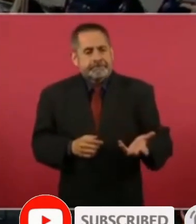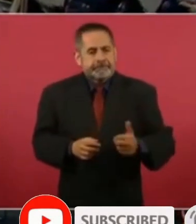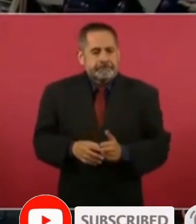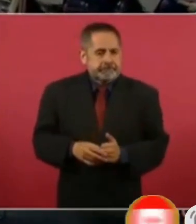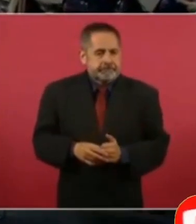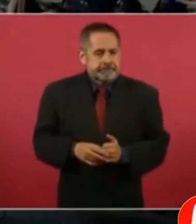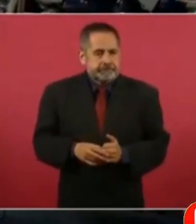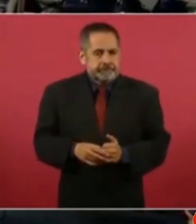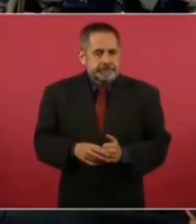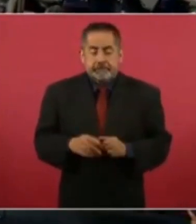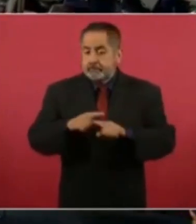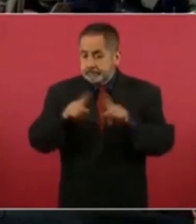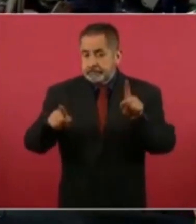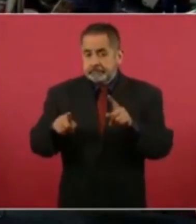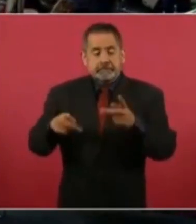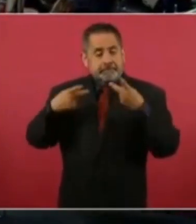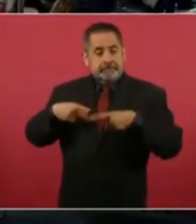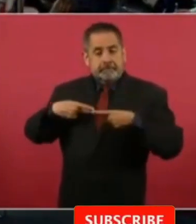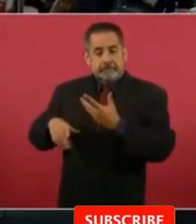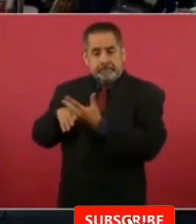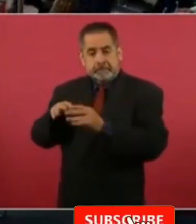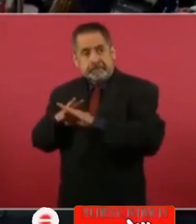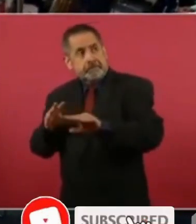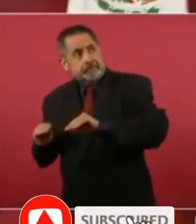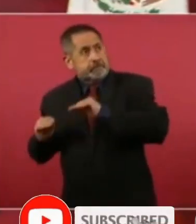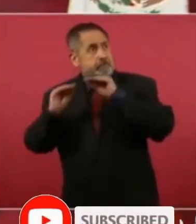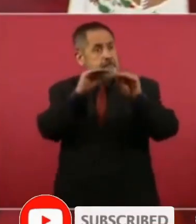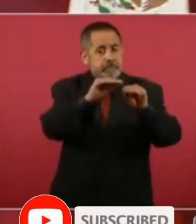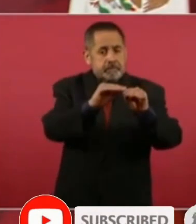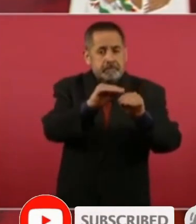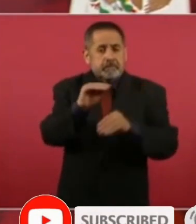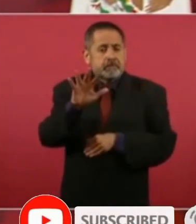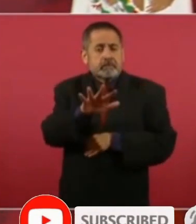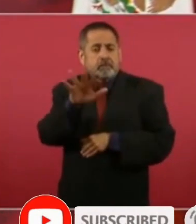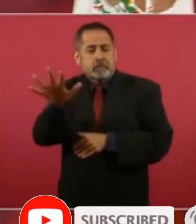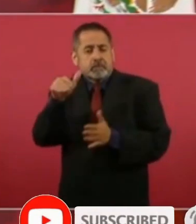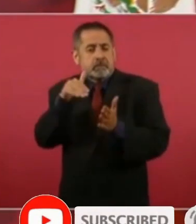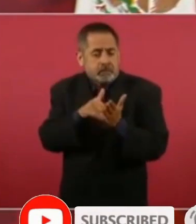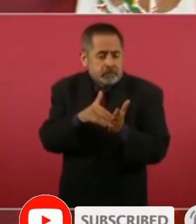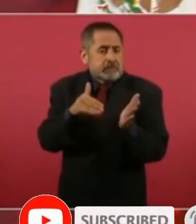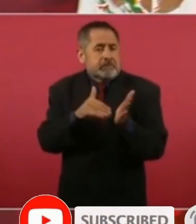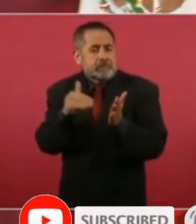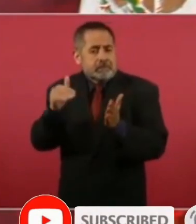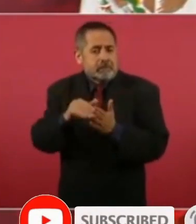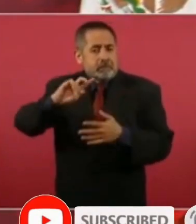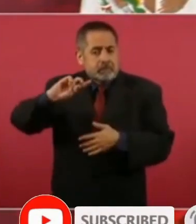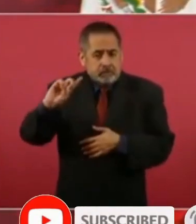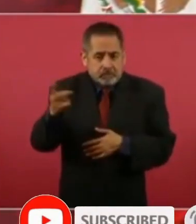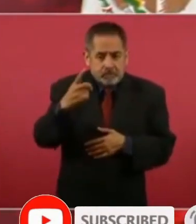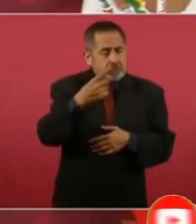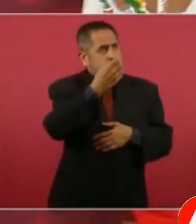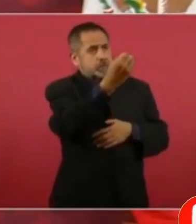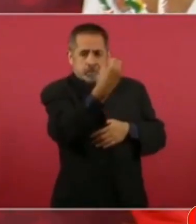¿Cuánto En el caso de los migrantes, son 55 mil millones de dólares.